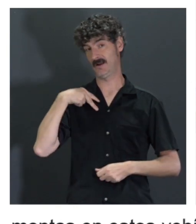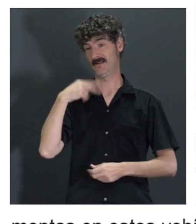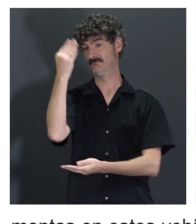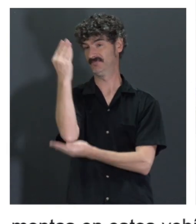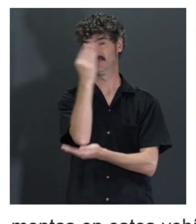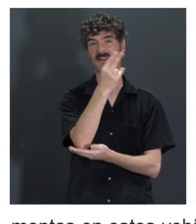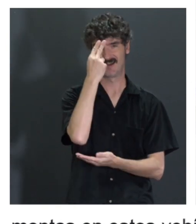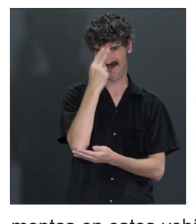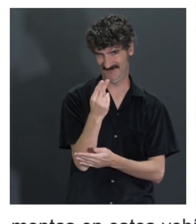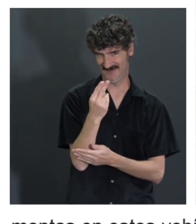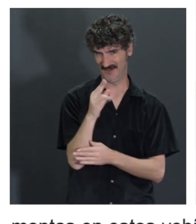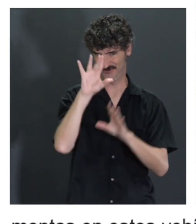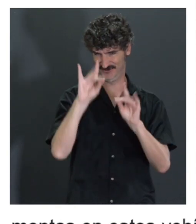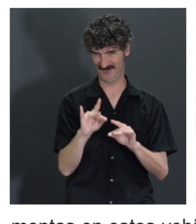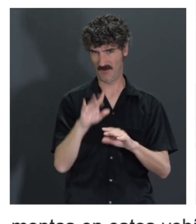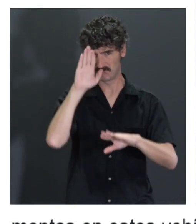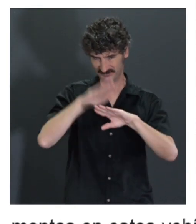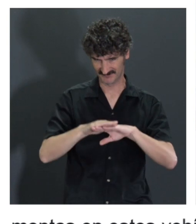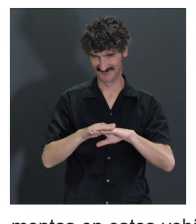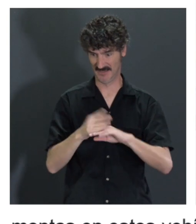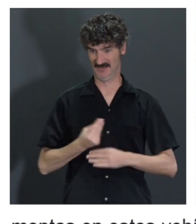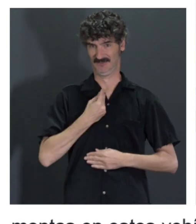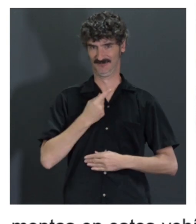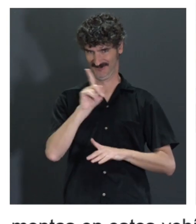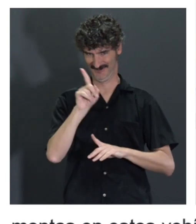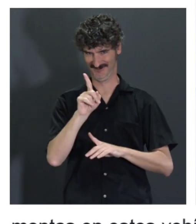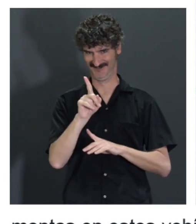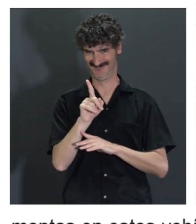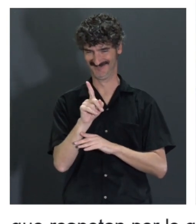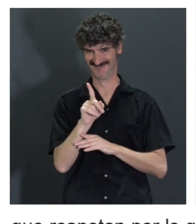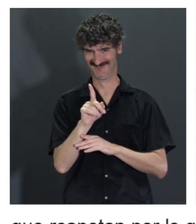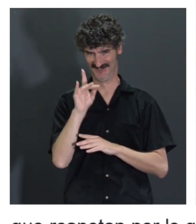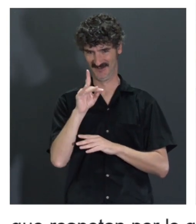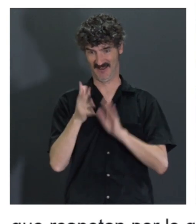las... el problema es que la respetan siempre